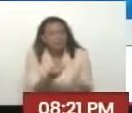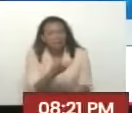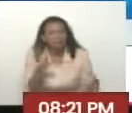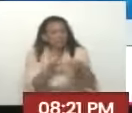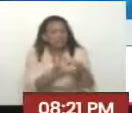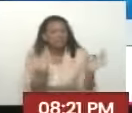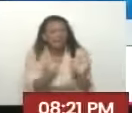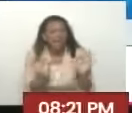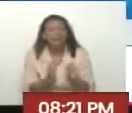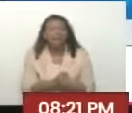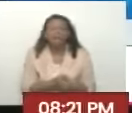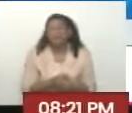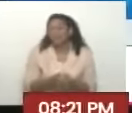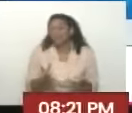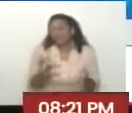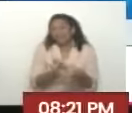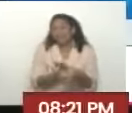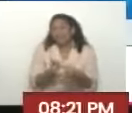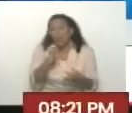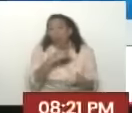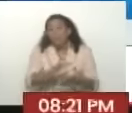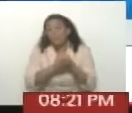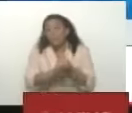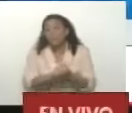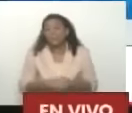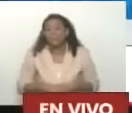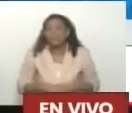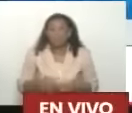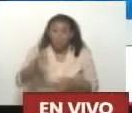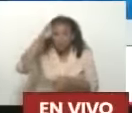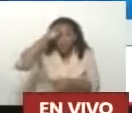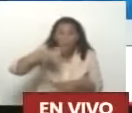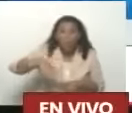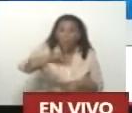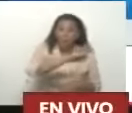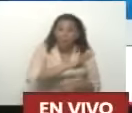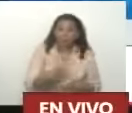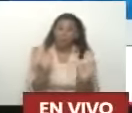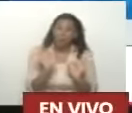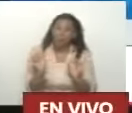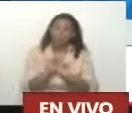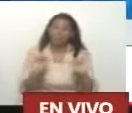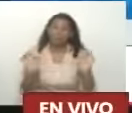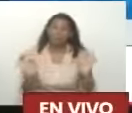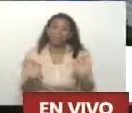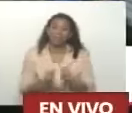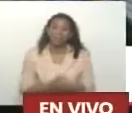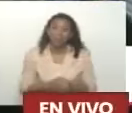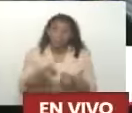Así somos O somos pueblo O no somos nada